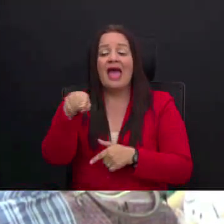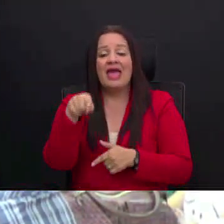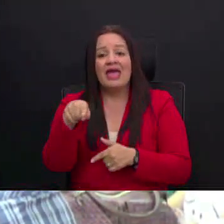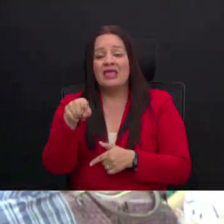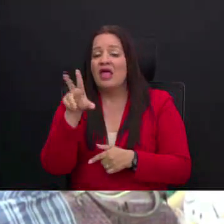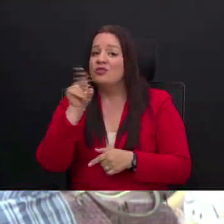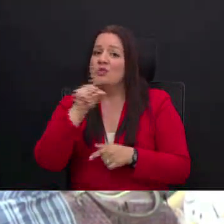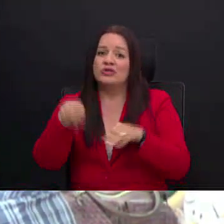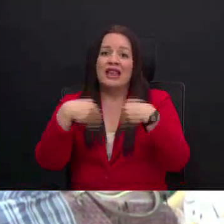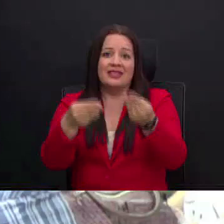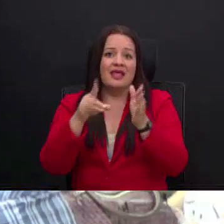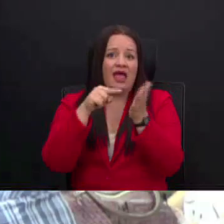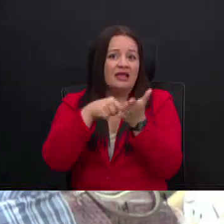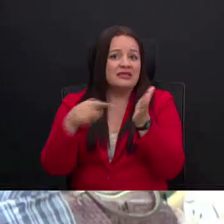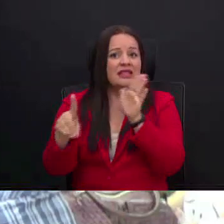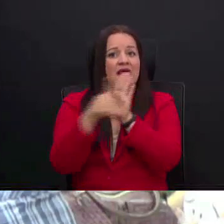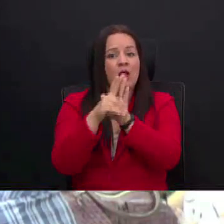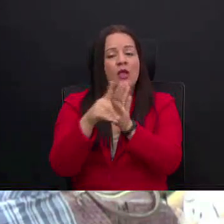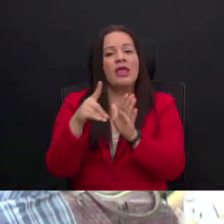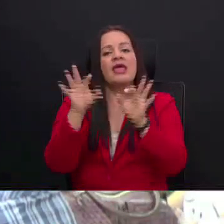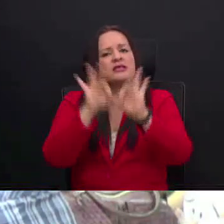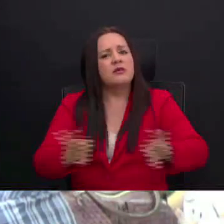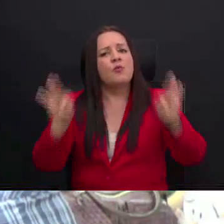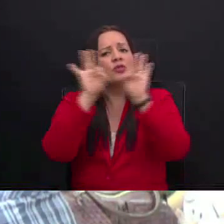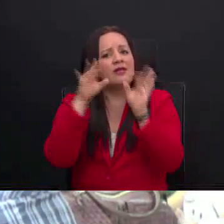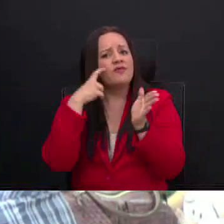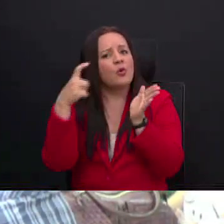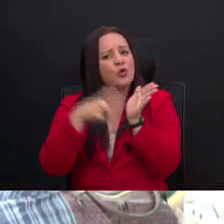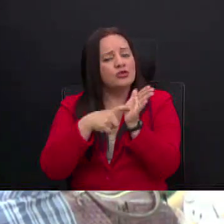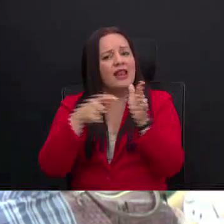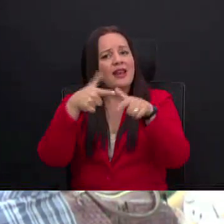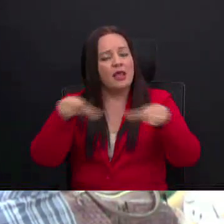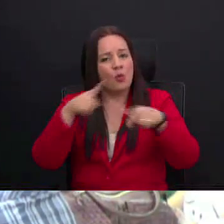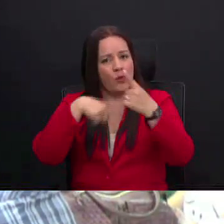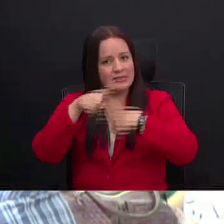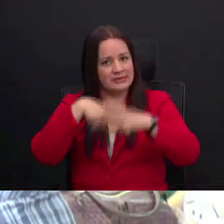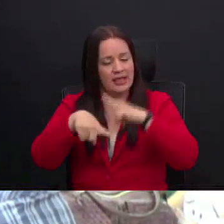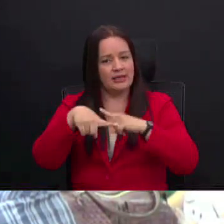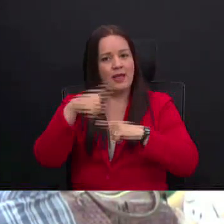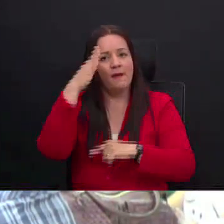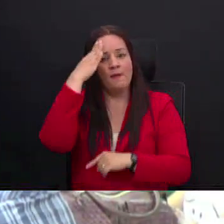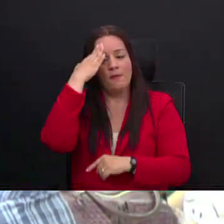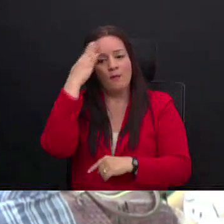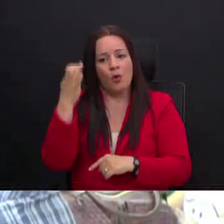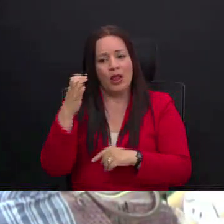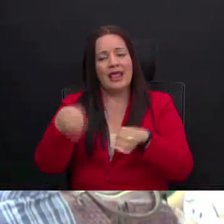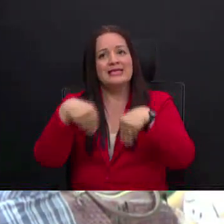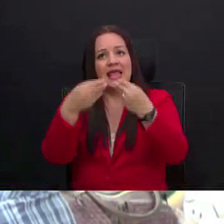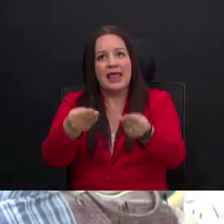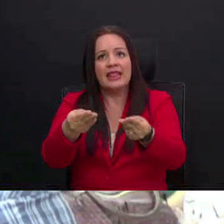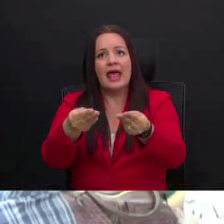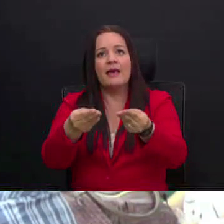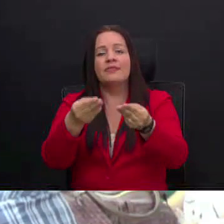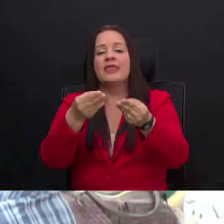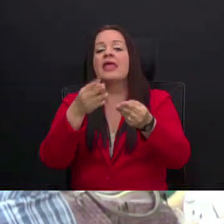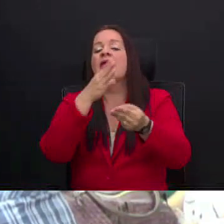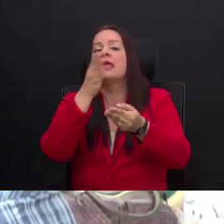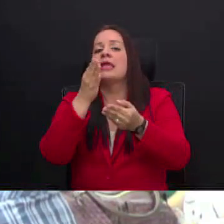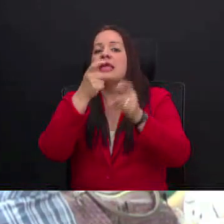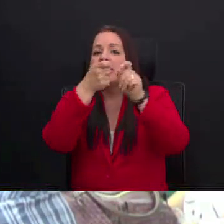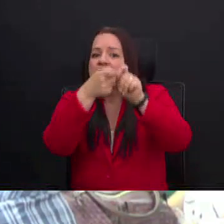es tan importante este reconocimiento en el cual se asignan y se detallan